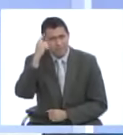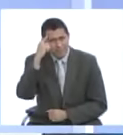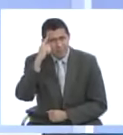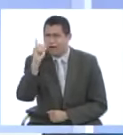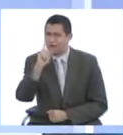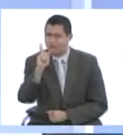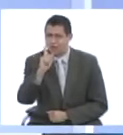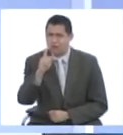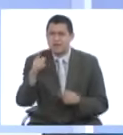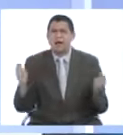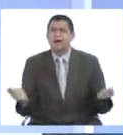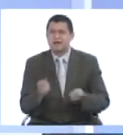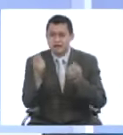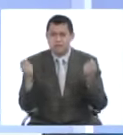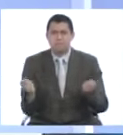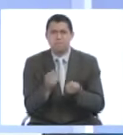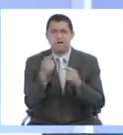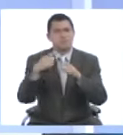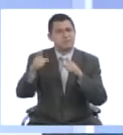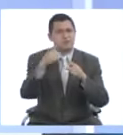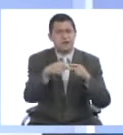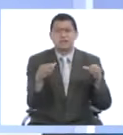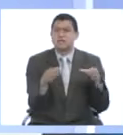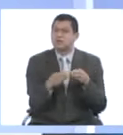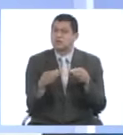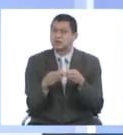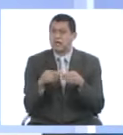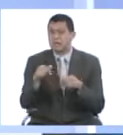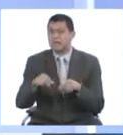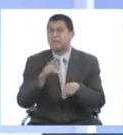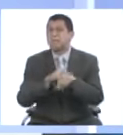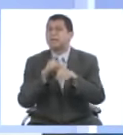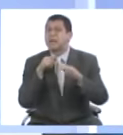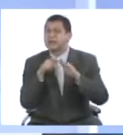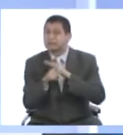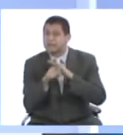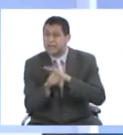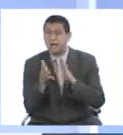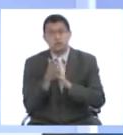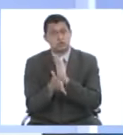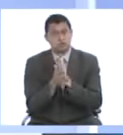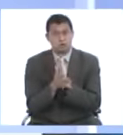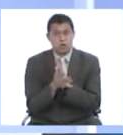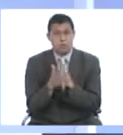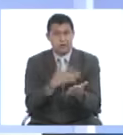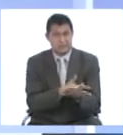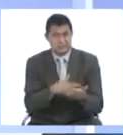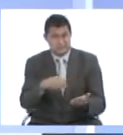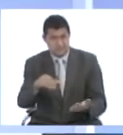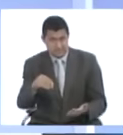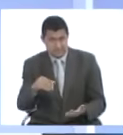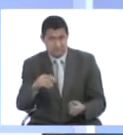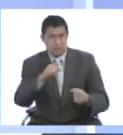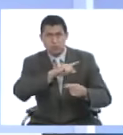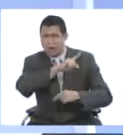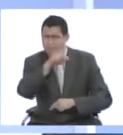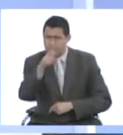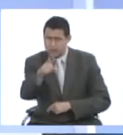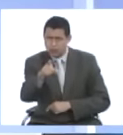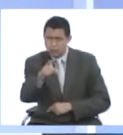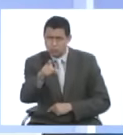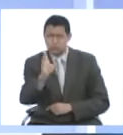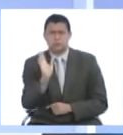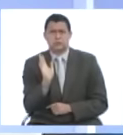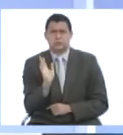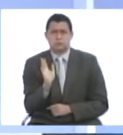día, sino también esas campañas que hacen desde las diferentes sociedades, en este caso de medicina interna, sobre lo que es la diabetes. Tenemos acá una pregunta que a pesar de